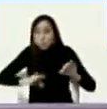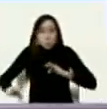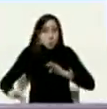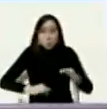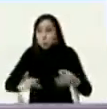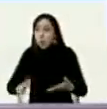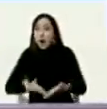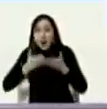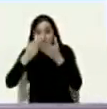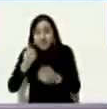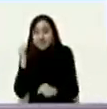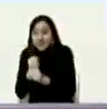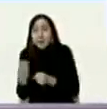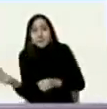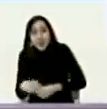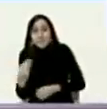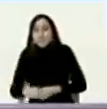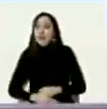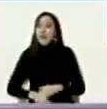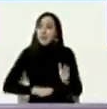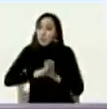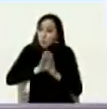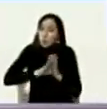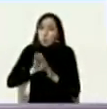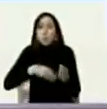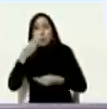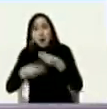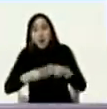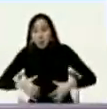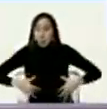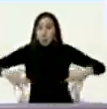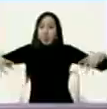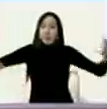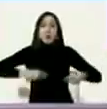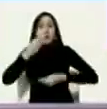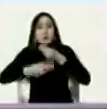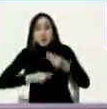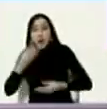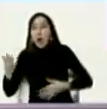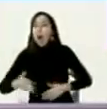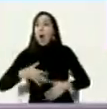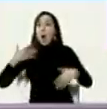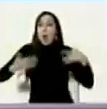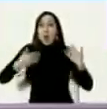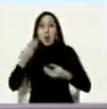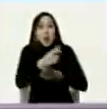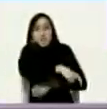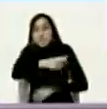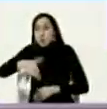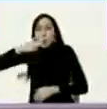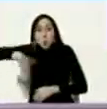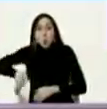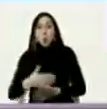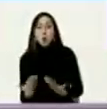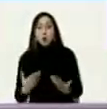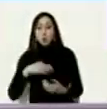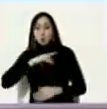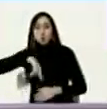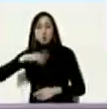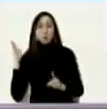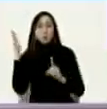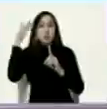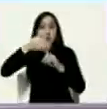generar riqueza satisfacer necesidades dinamizar la economía alegrarle la vida al pueblo esa es la expectativa que tenemos